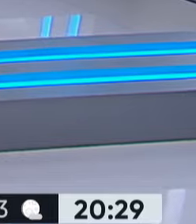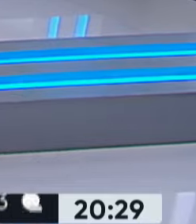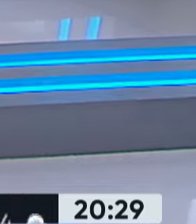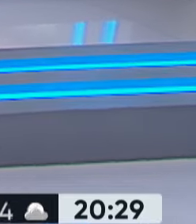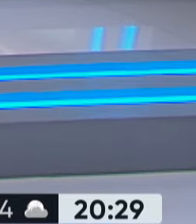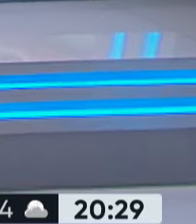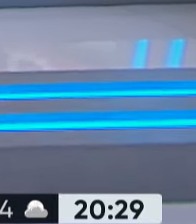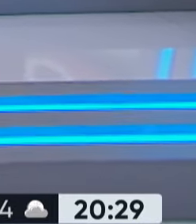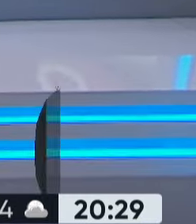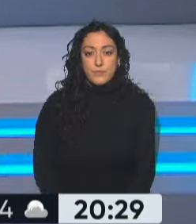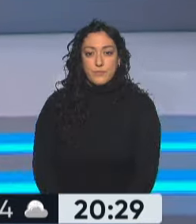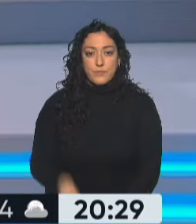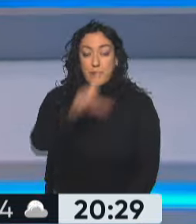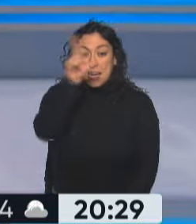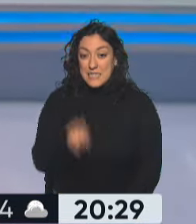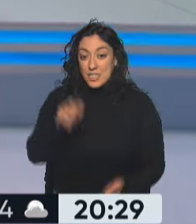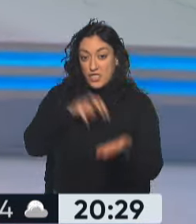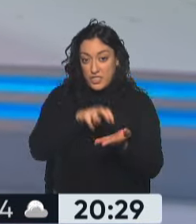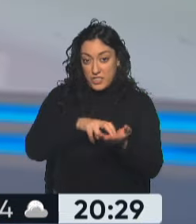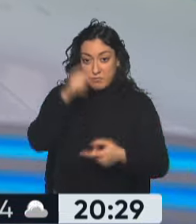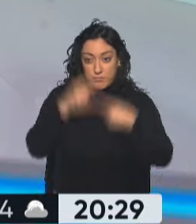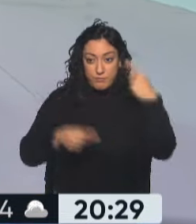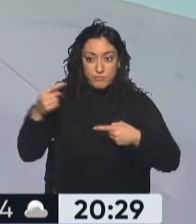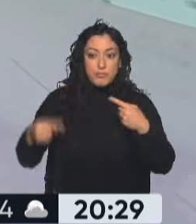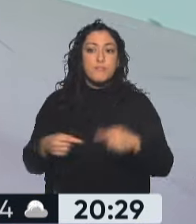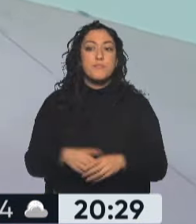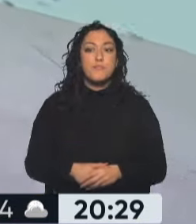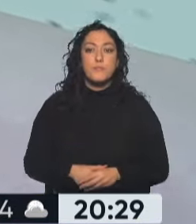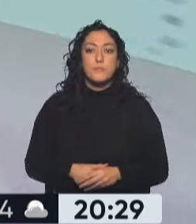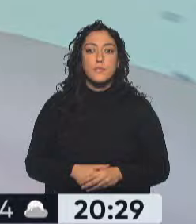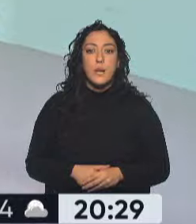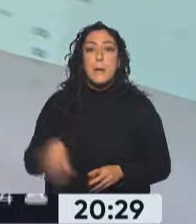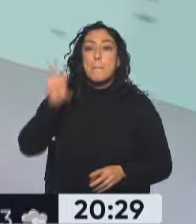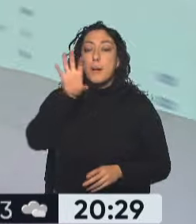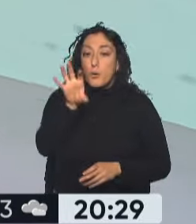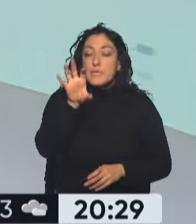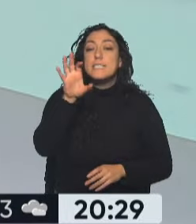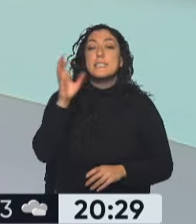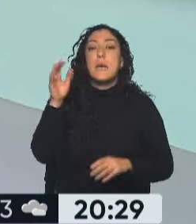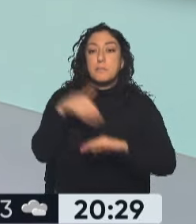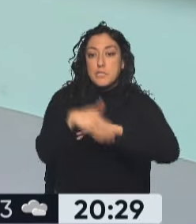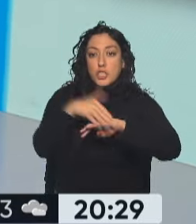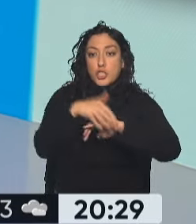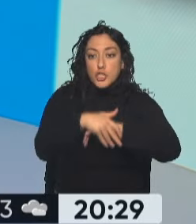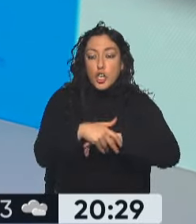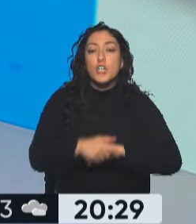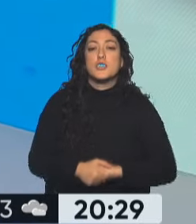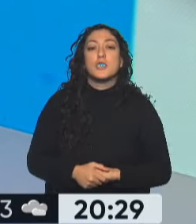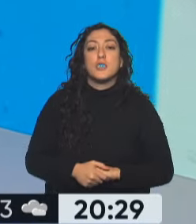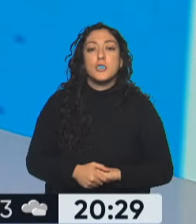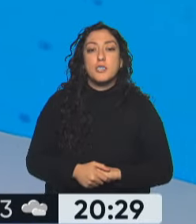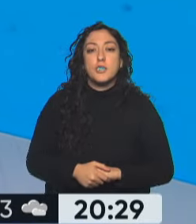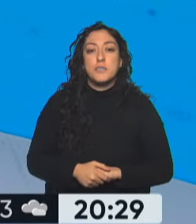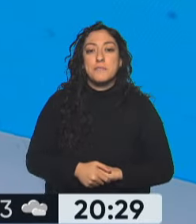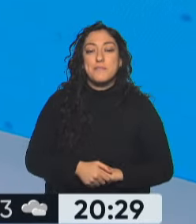Recorremos el país, diferentes noticias, nos vamos a la provincia de Misiones. Este es el título con la noticia que